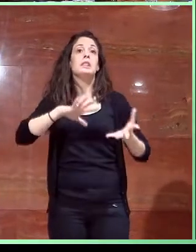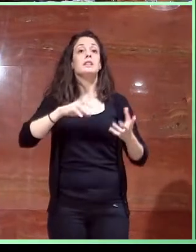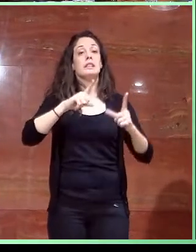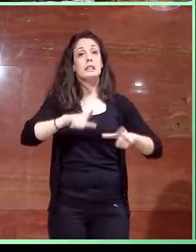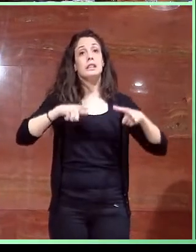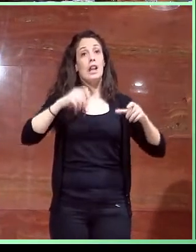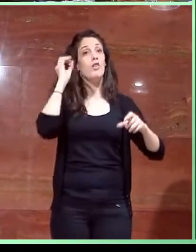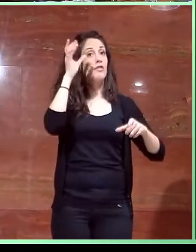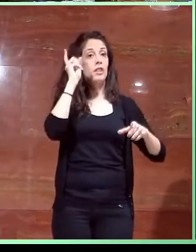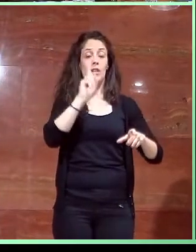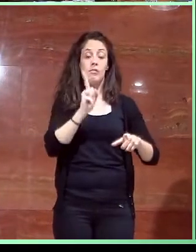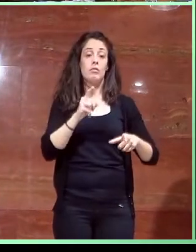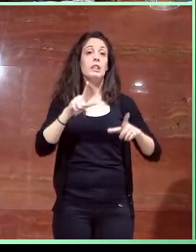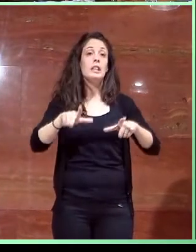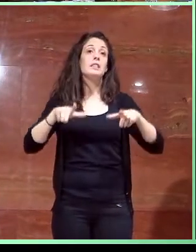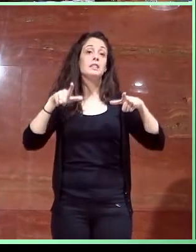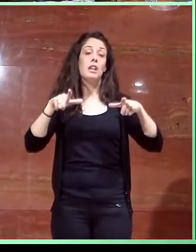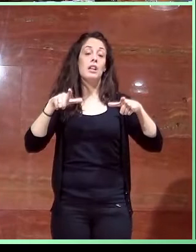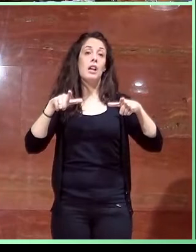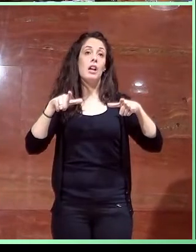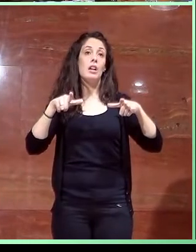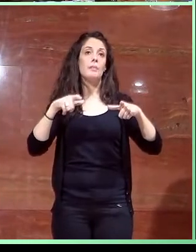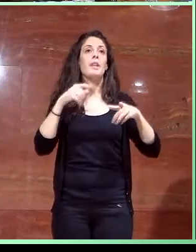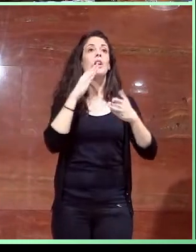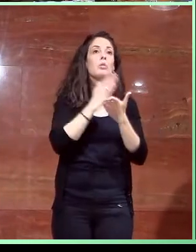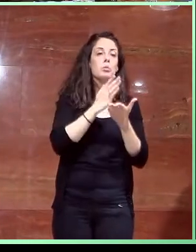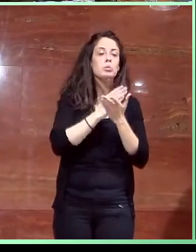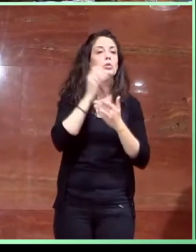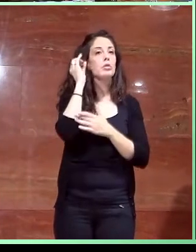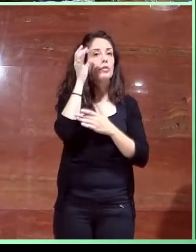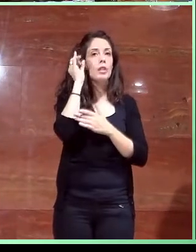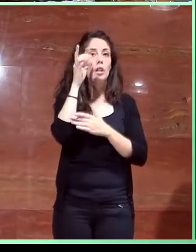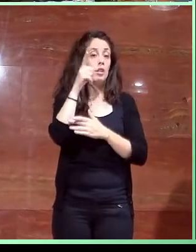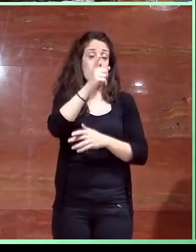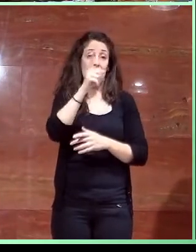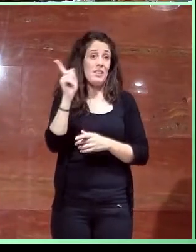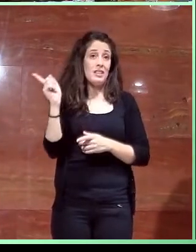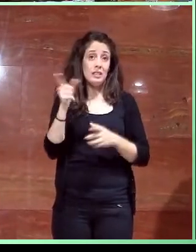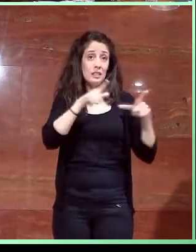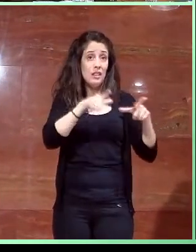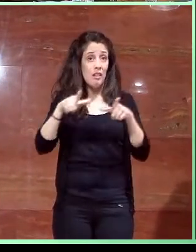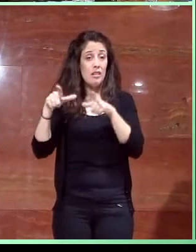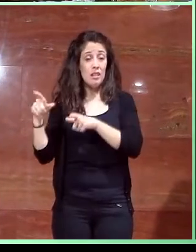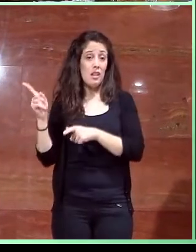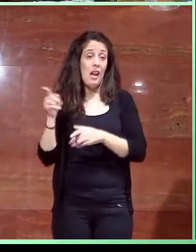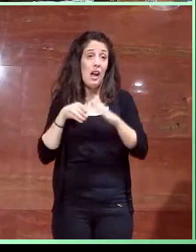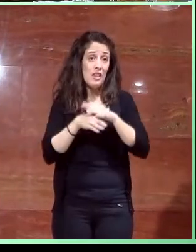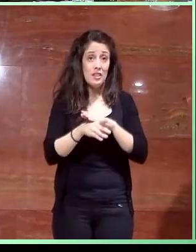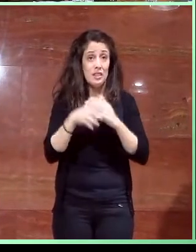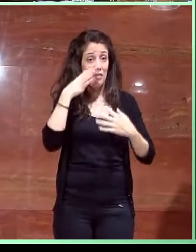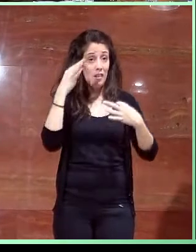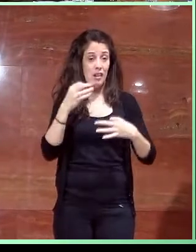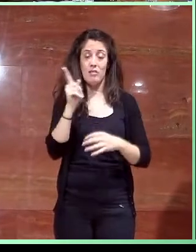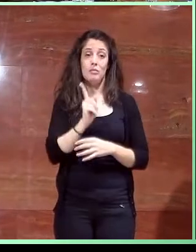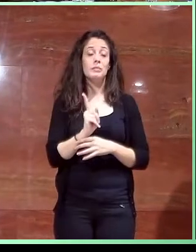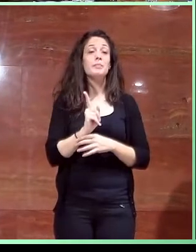Todas las salas que hay en el edificio en donde se realizan cursos, conferencias y demás, ninguna de ellas realmente es accesible hoy por hoy